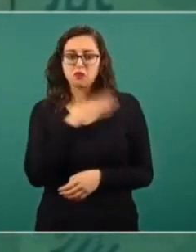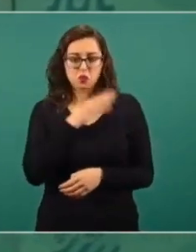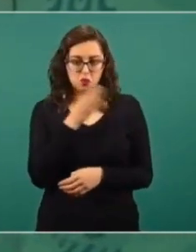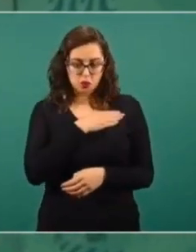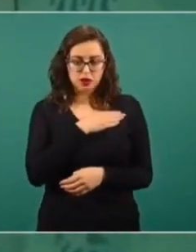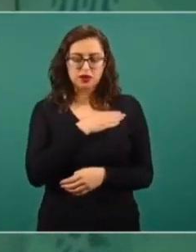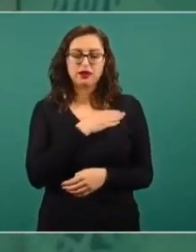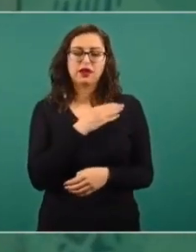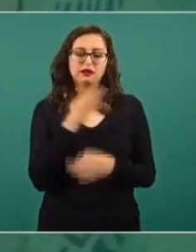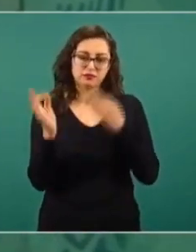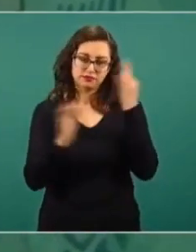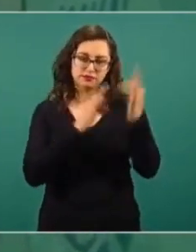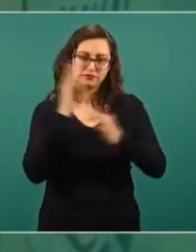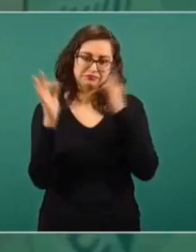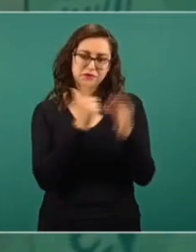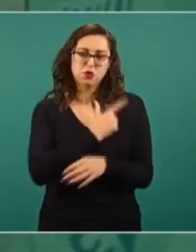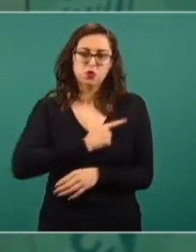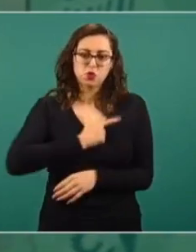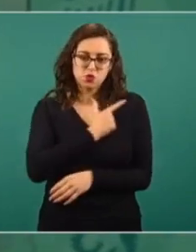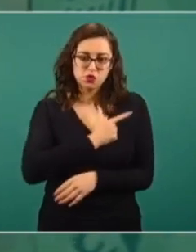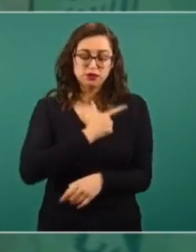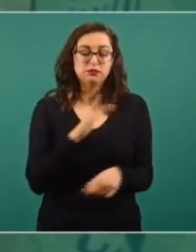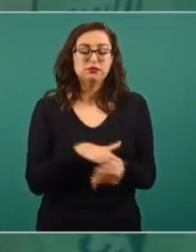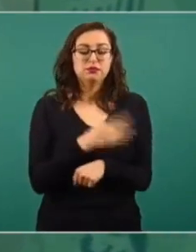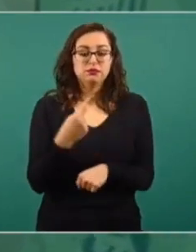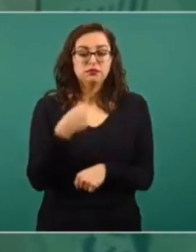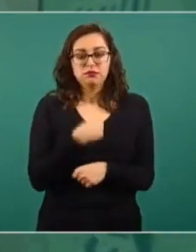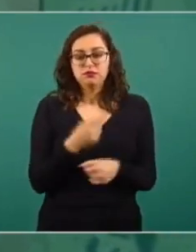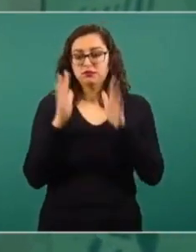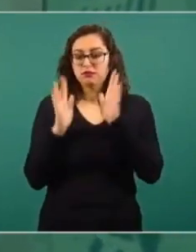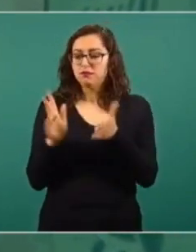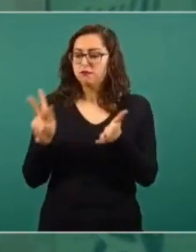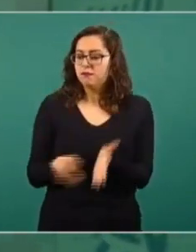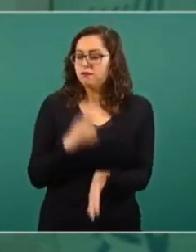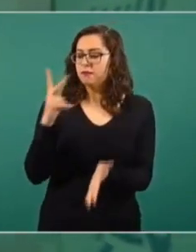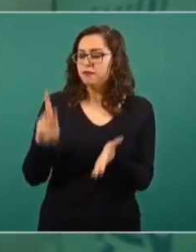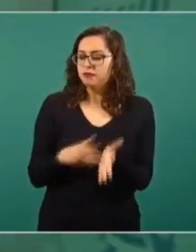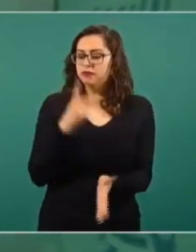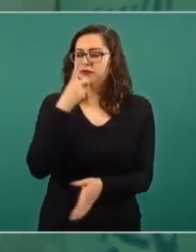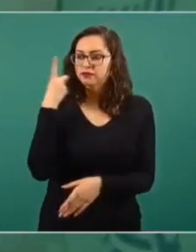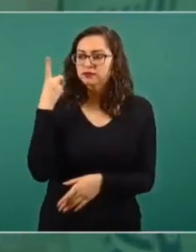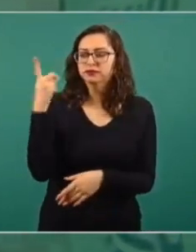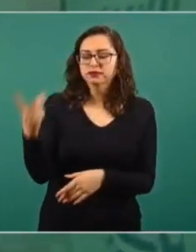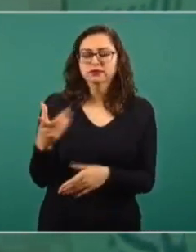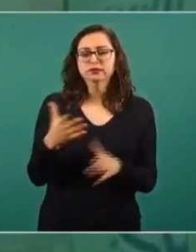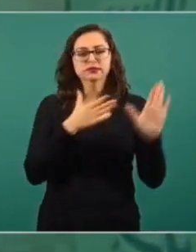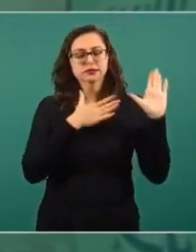porque ya lo he dicho, pero que no piensen que se me olvidó.